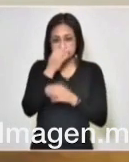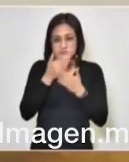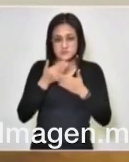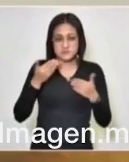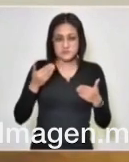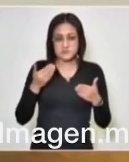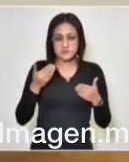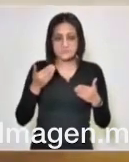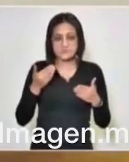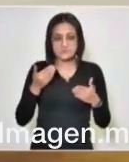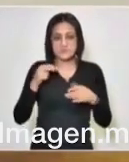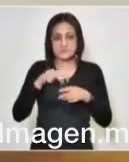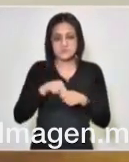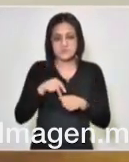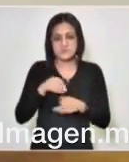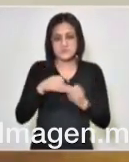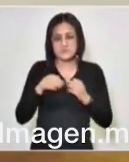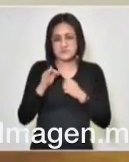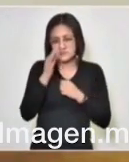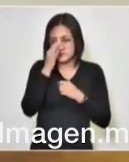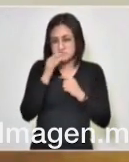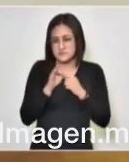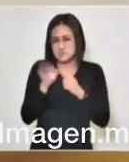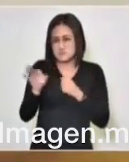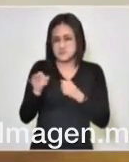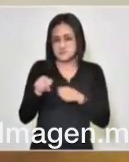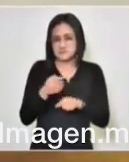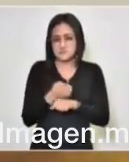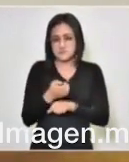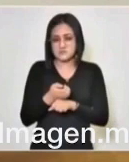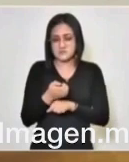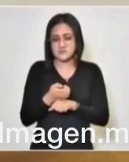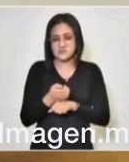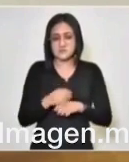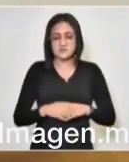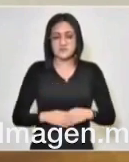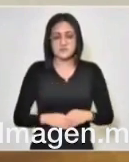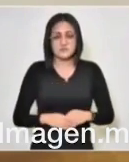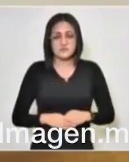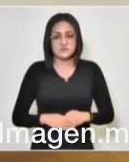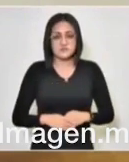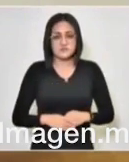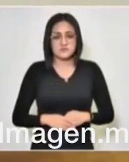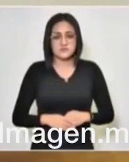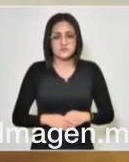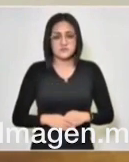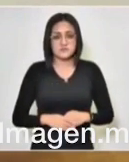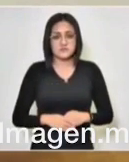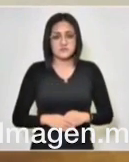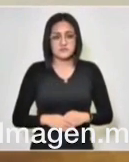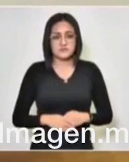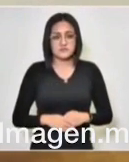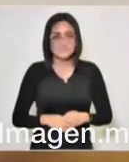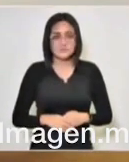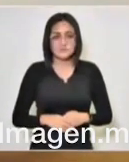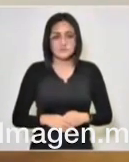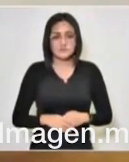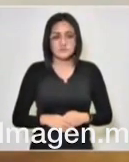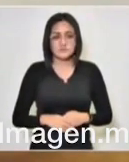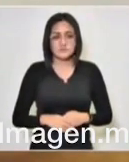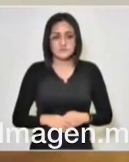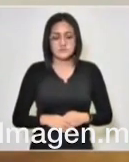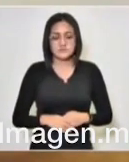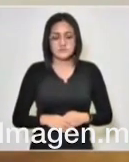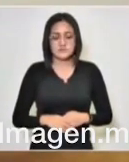...derivado de un movimiento telúrico en las